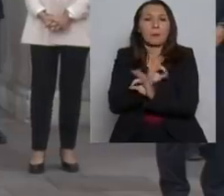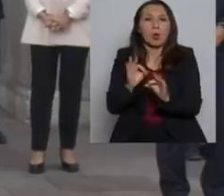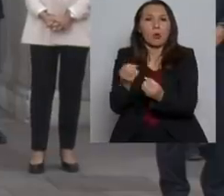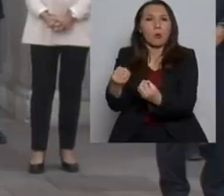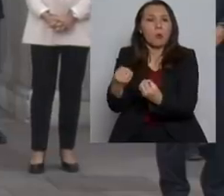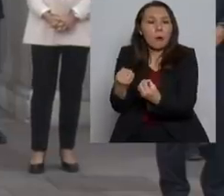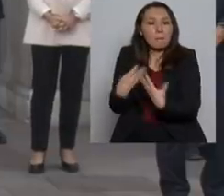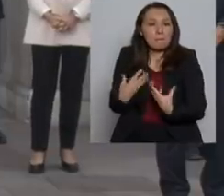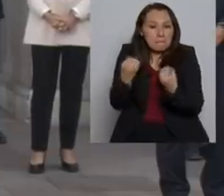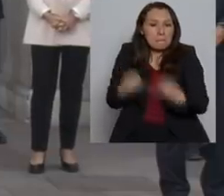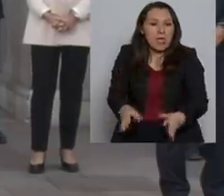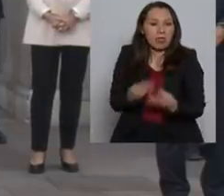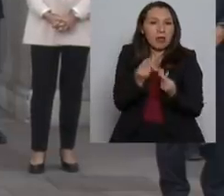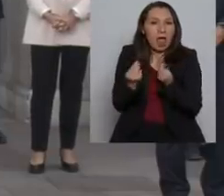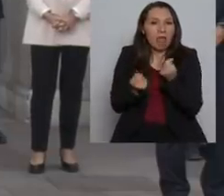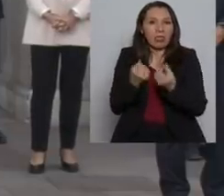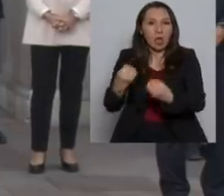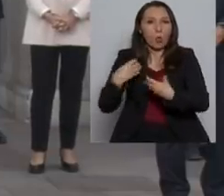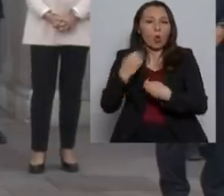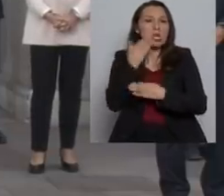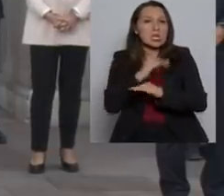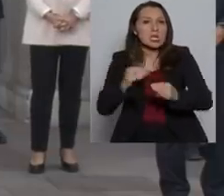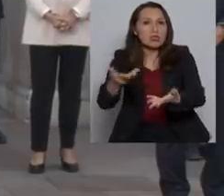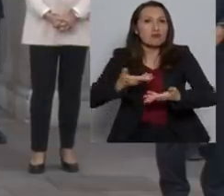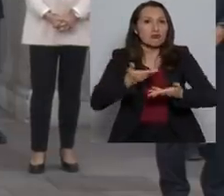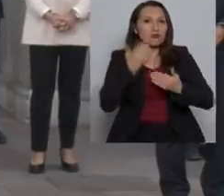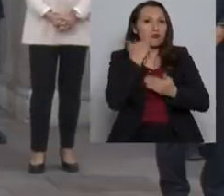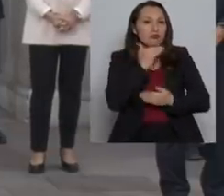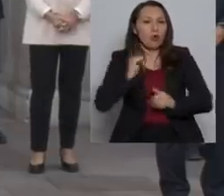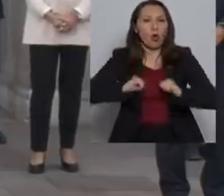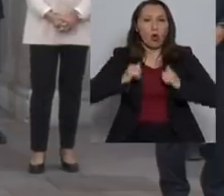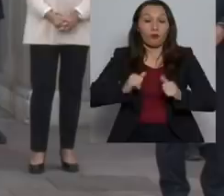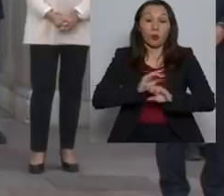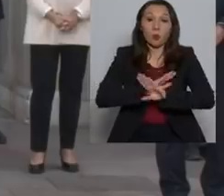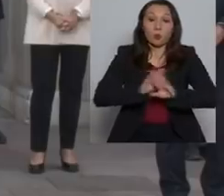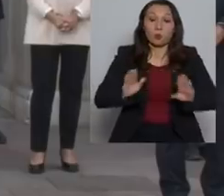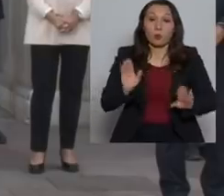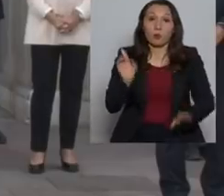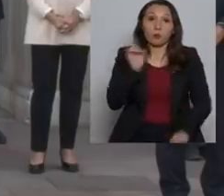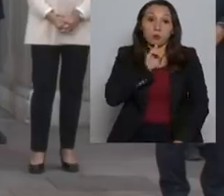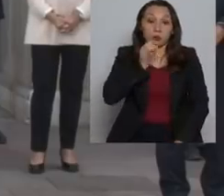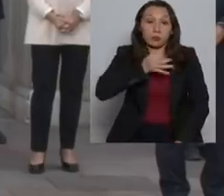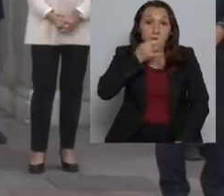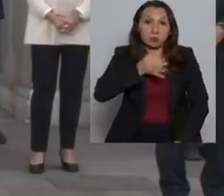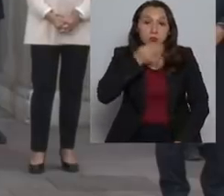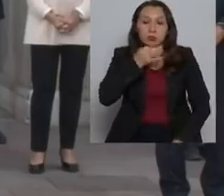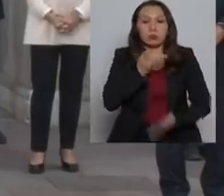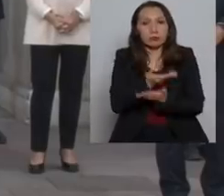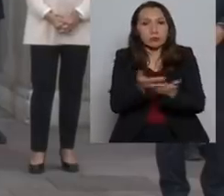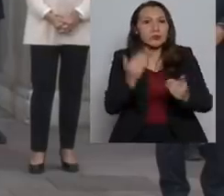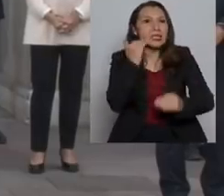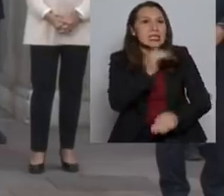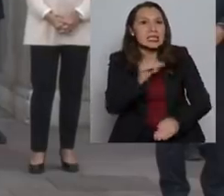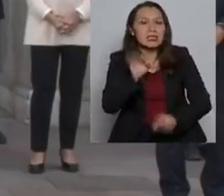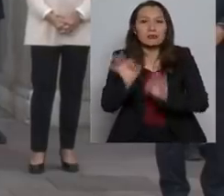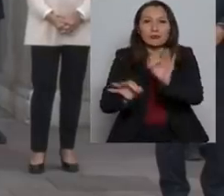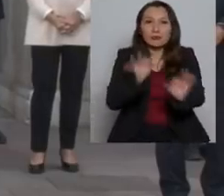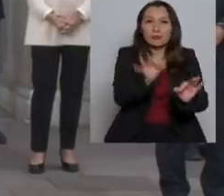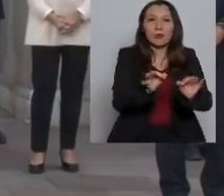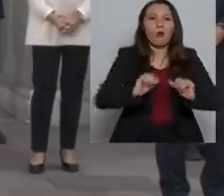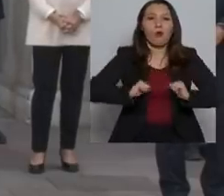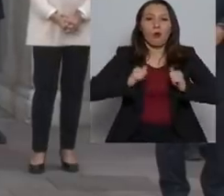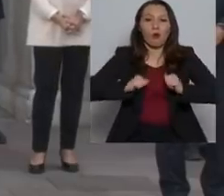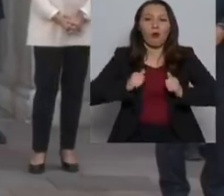educación que reciben nuestros niños y jóvenes. Quiero terminar estas palabras dirigiéndome a los niños y a los